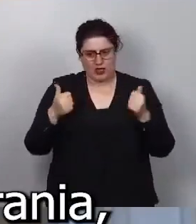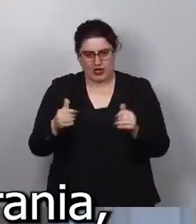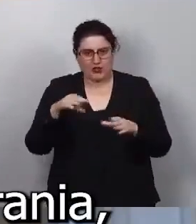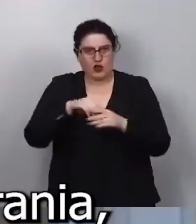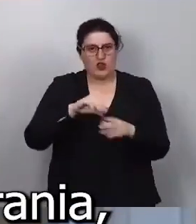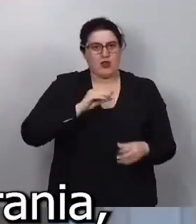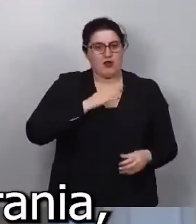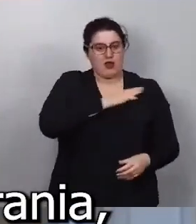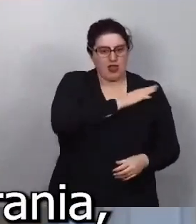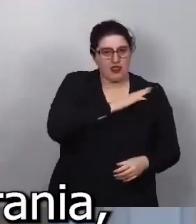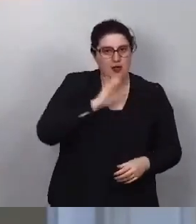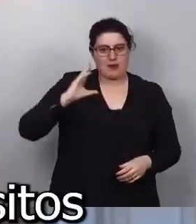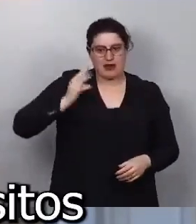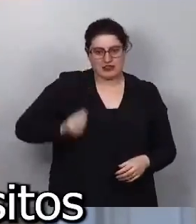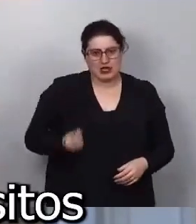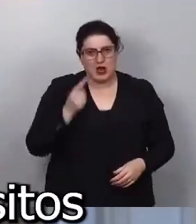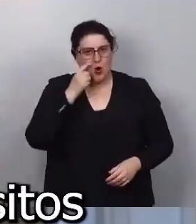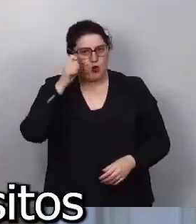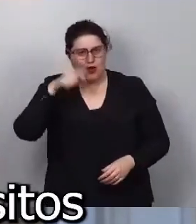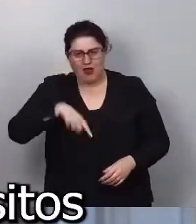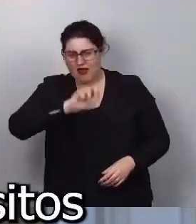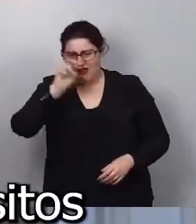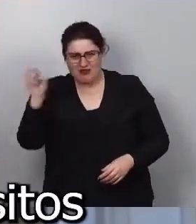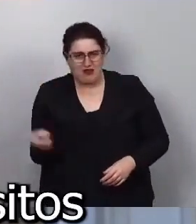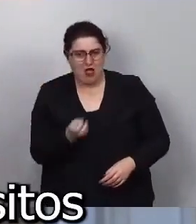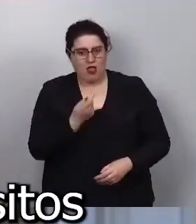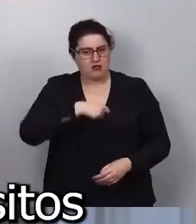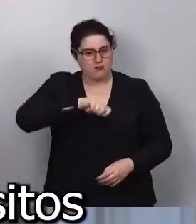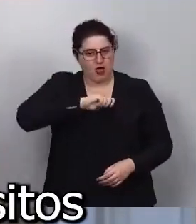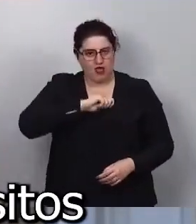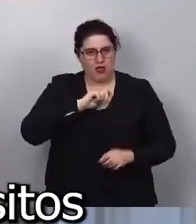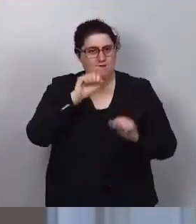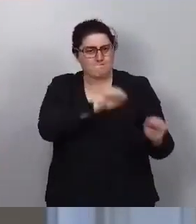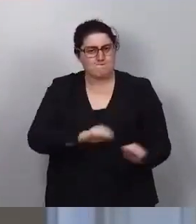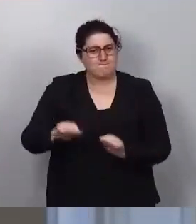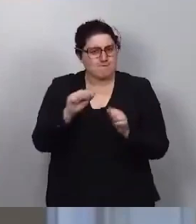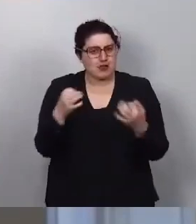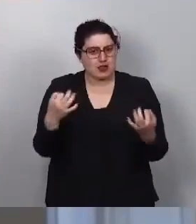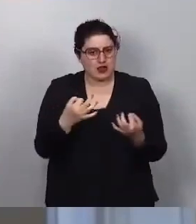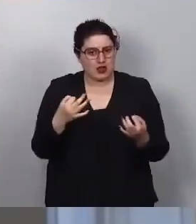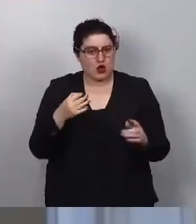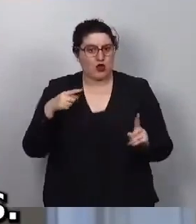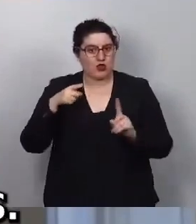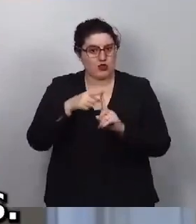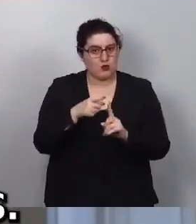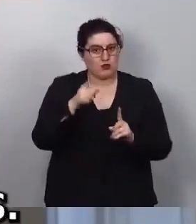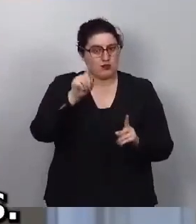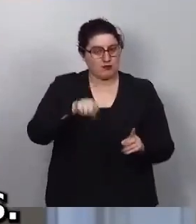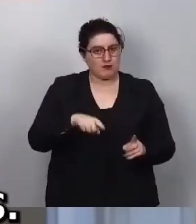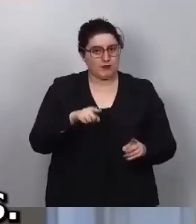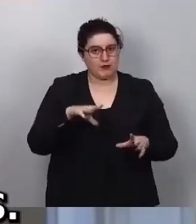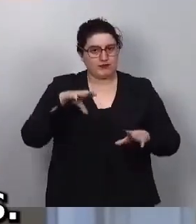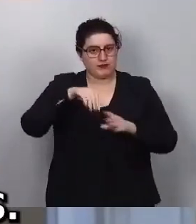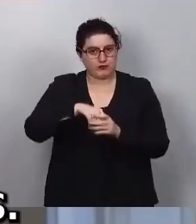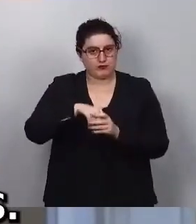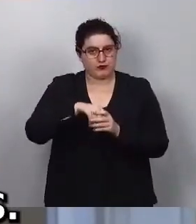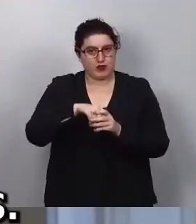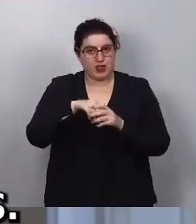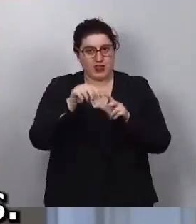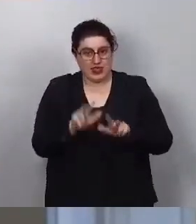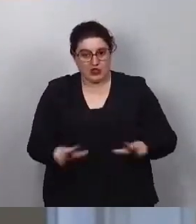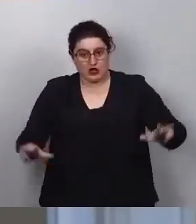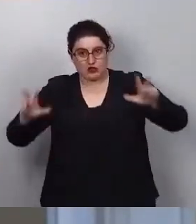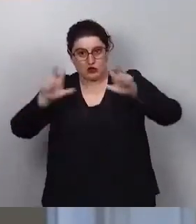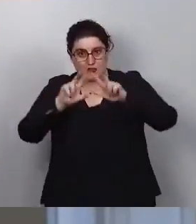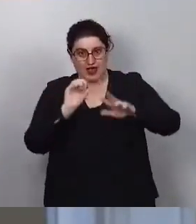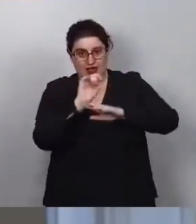Palestina como en Ucrania, España siempre defenderá los propósitos y los principios recogidos en la Carta de Naciones Unidas.